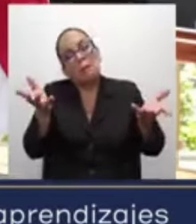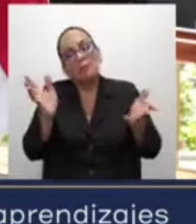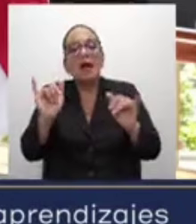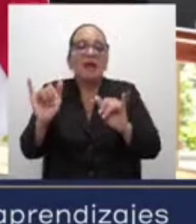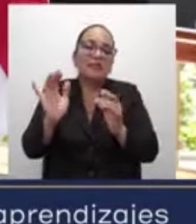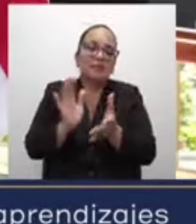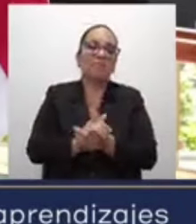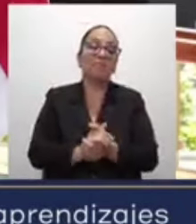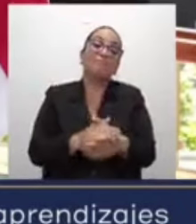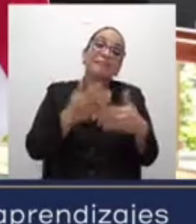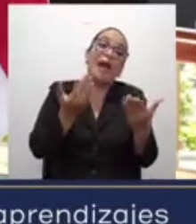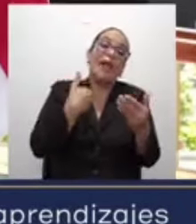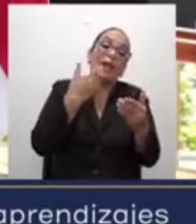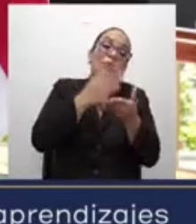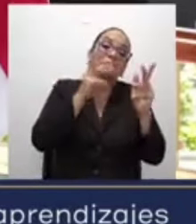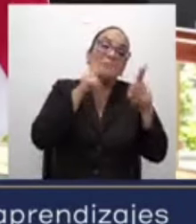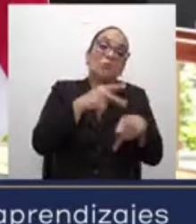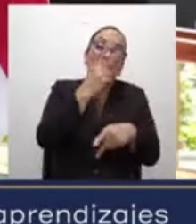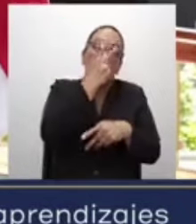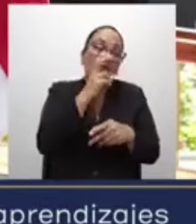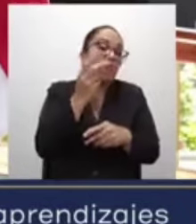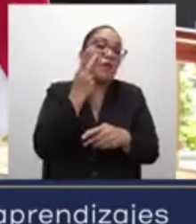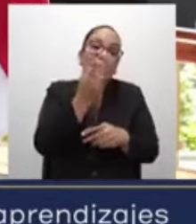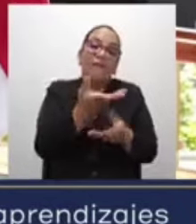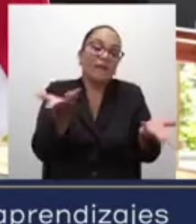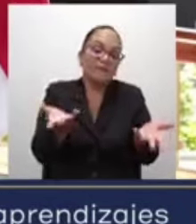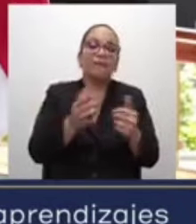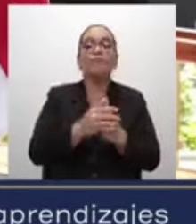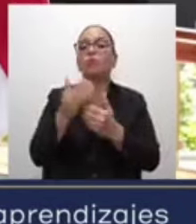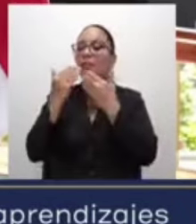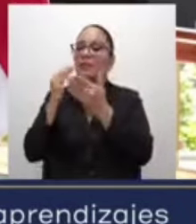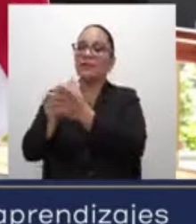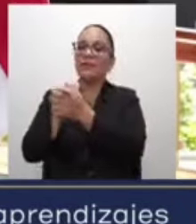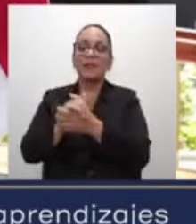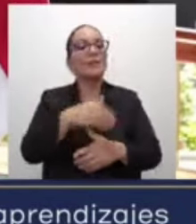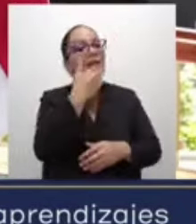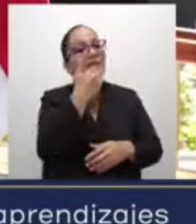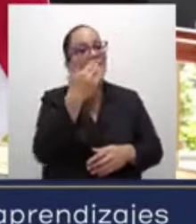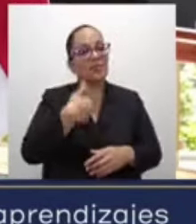no hay peor ciego que el no quiere verla. Muchas gracias, señor presidente, y a leer todo el mundo.